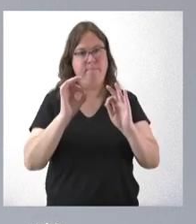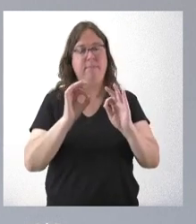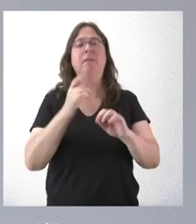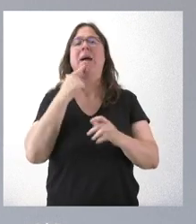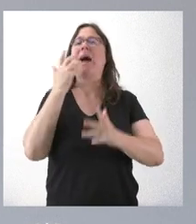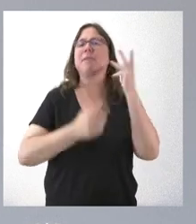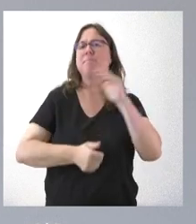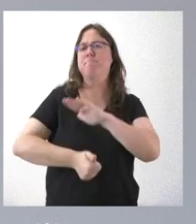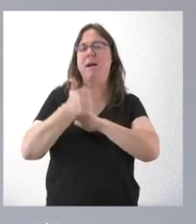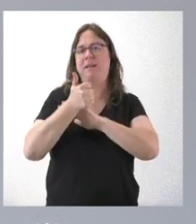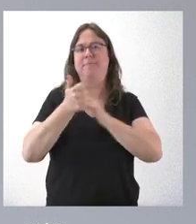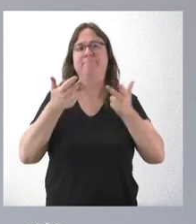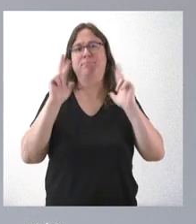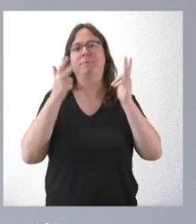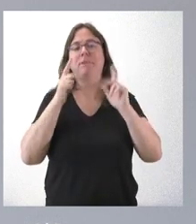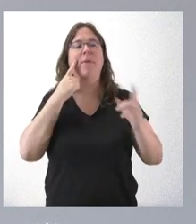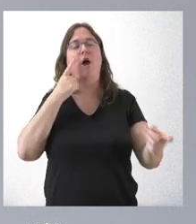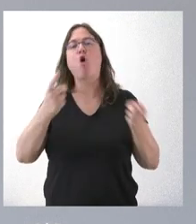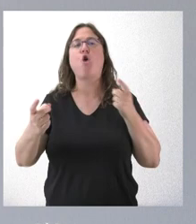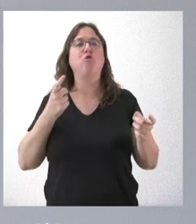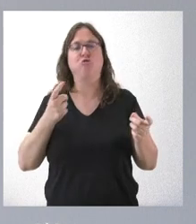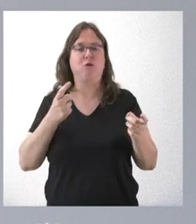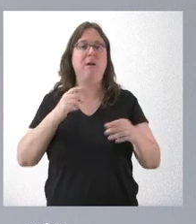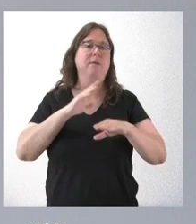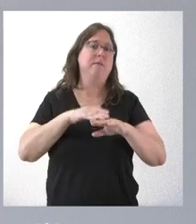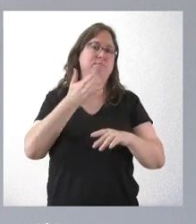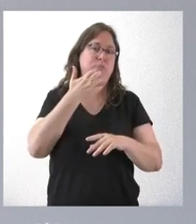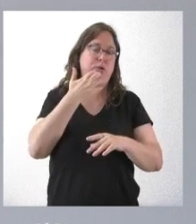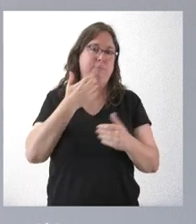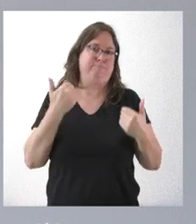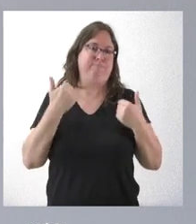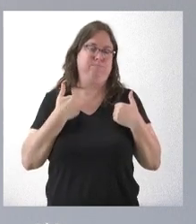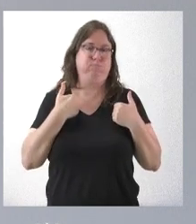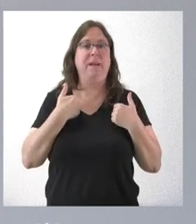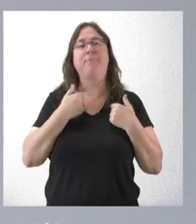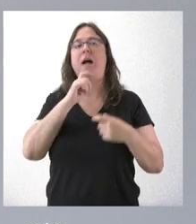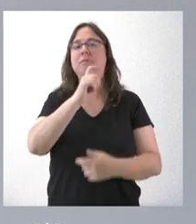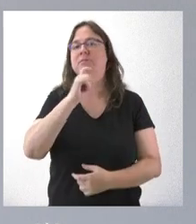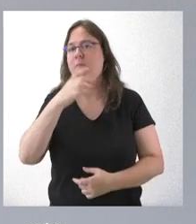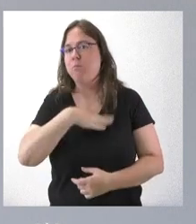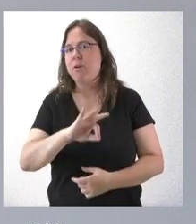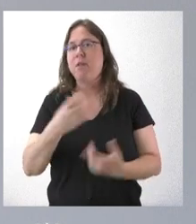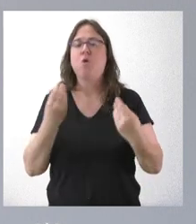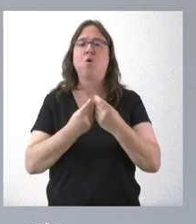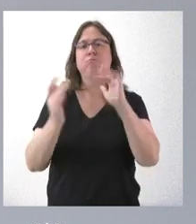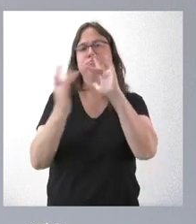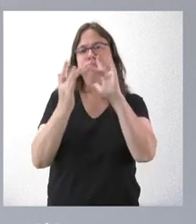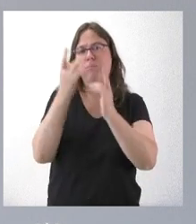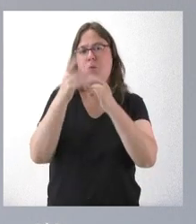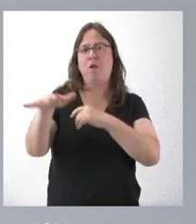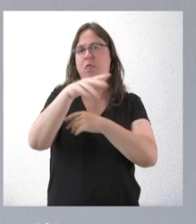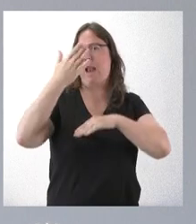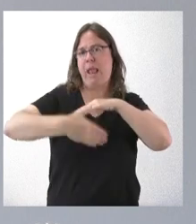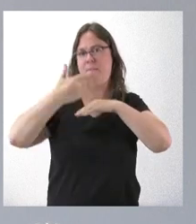administrativa a las autorizaciones de controles poblacionales, que pasan a ser un régimen de comunicación, con algunas limitaciones en algunas áreas